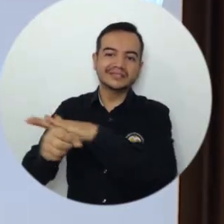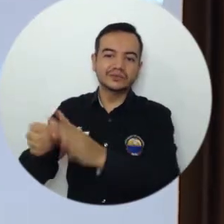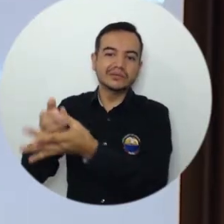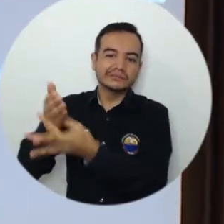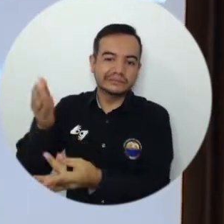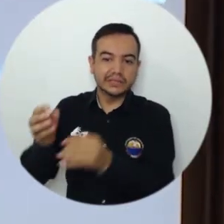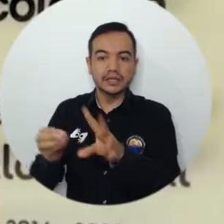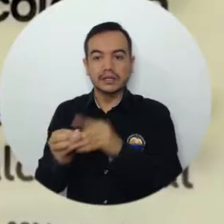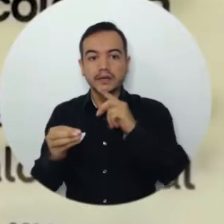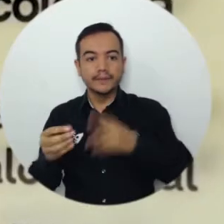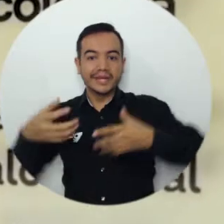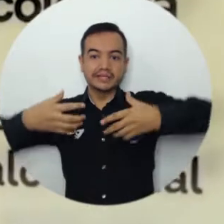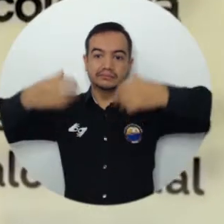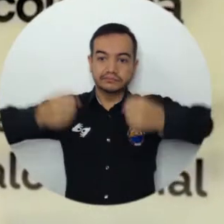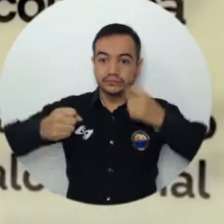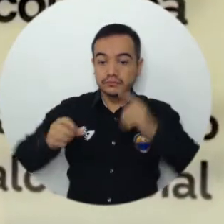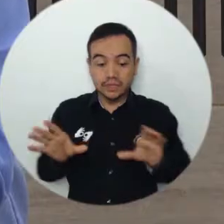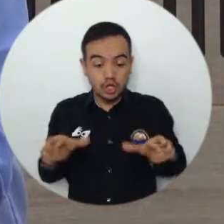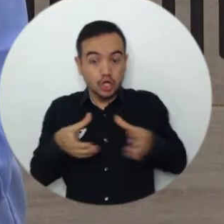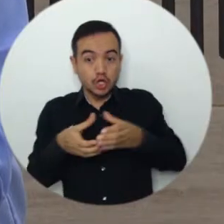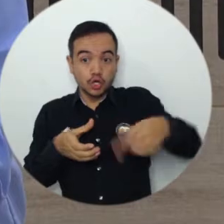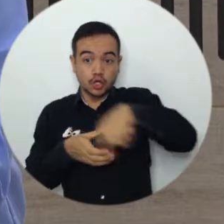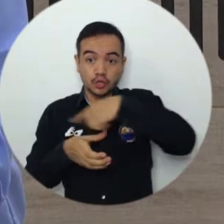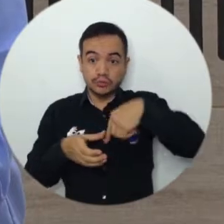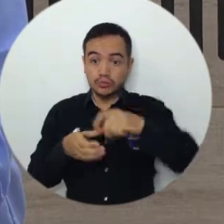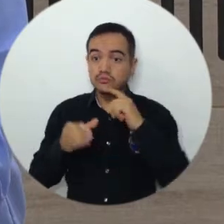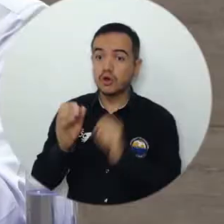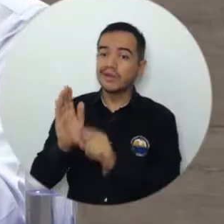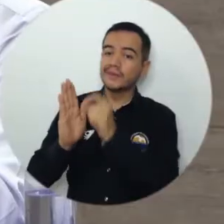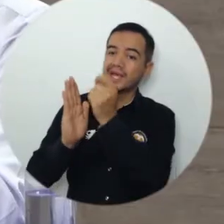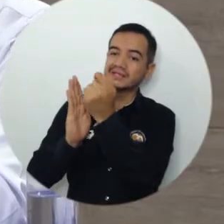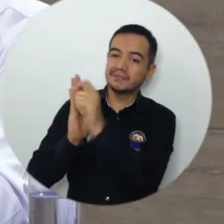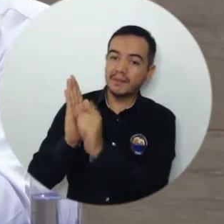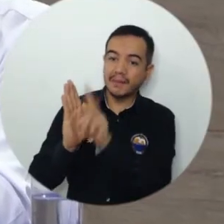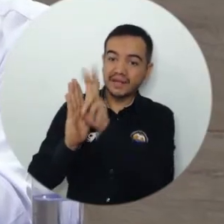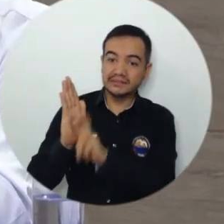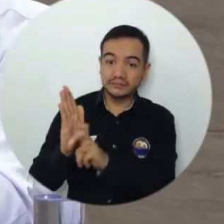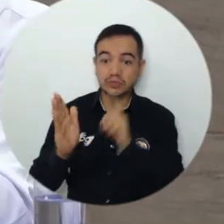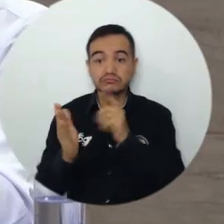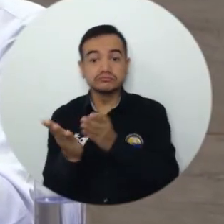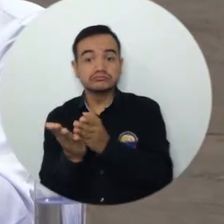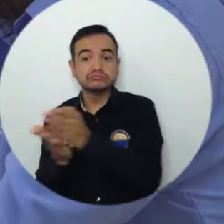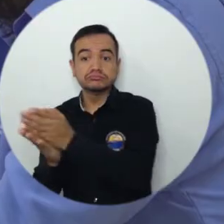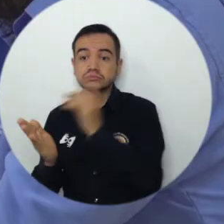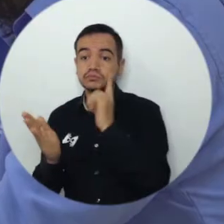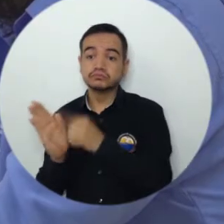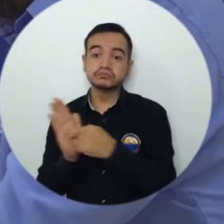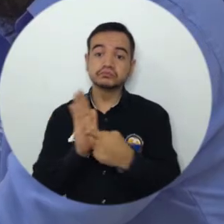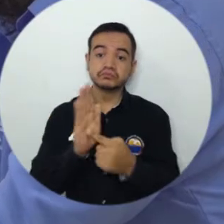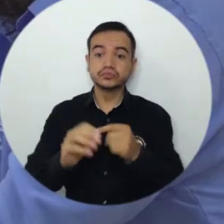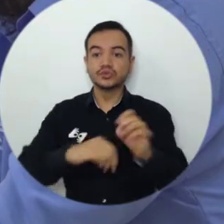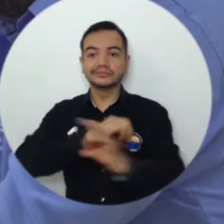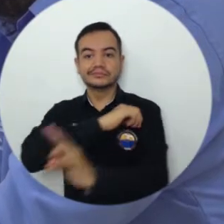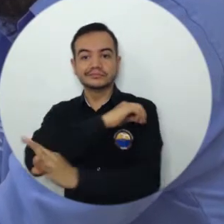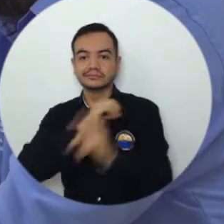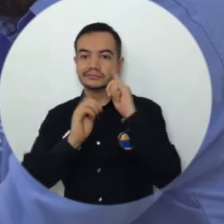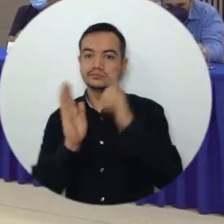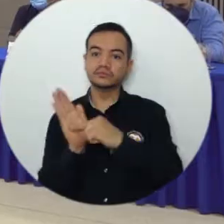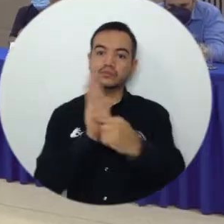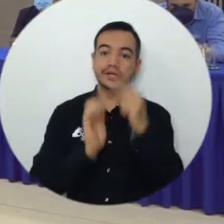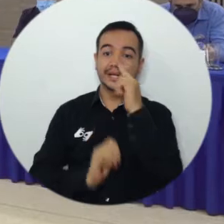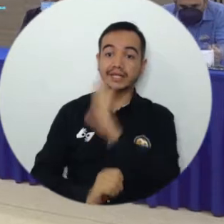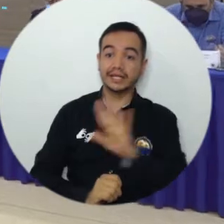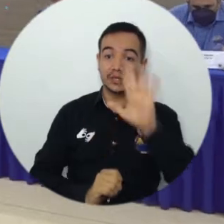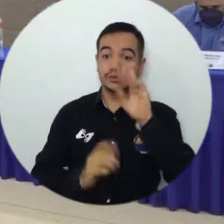docente y su contenido curricular, el programa de psicología ratifica permanentemente su compromiso con la educación de calidad a nivel nacional e internacional.